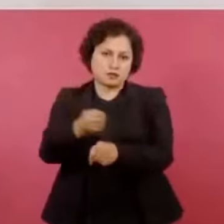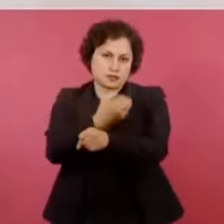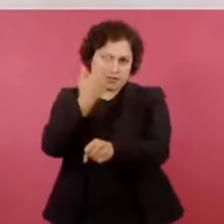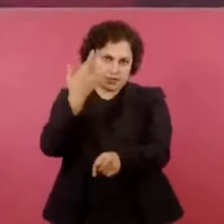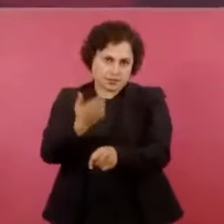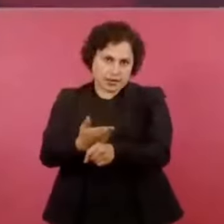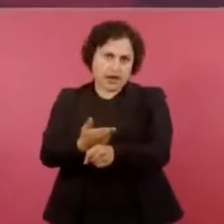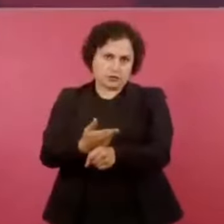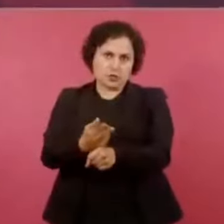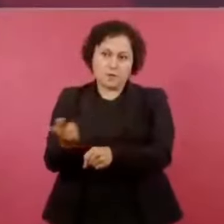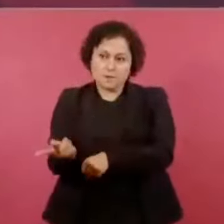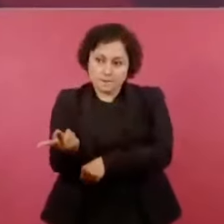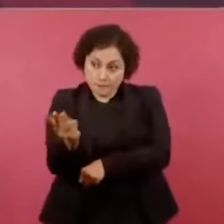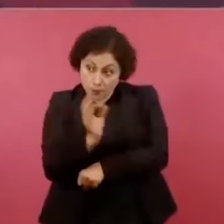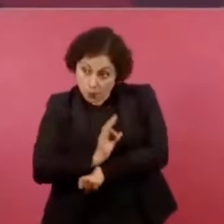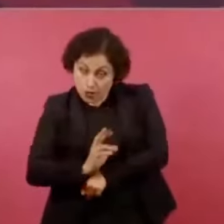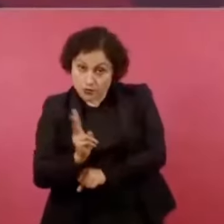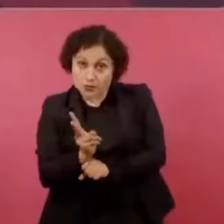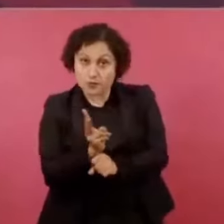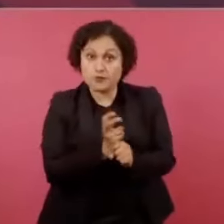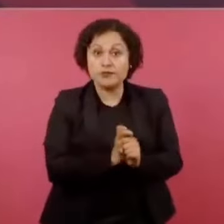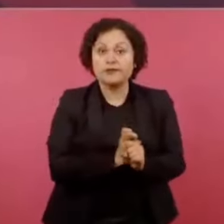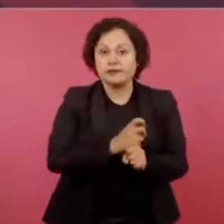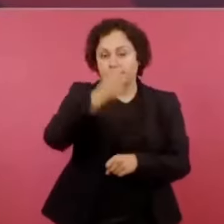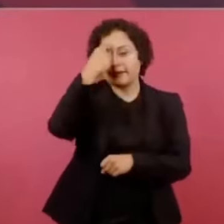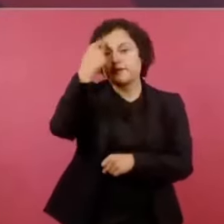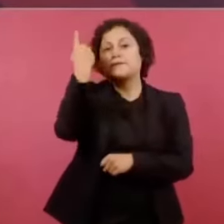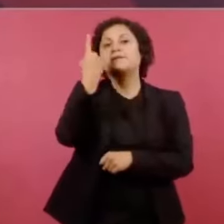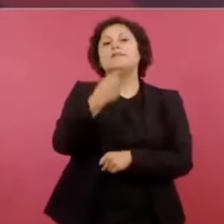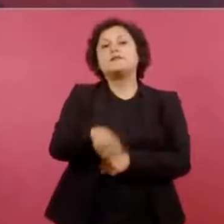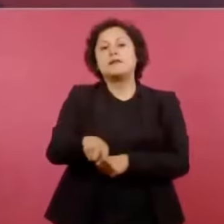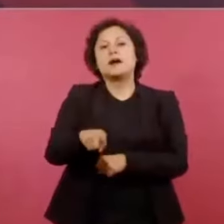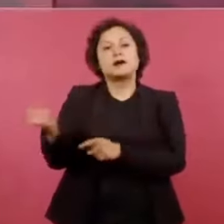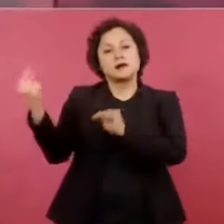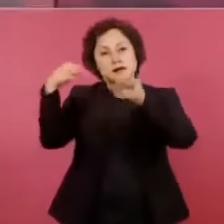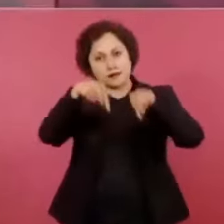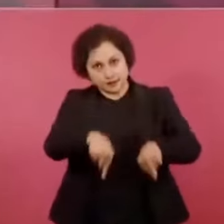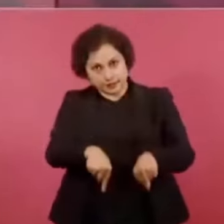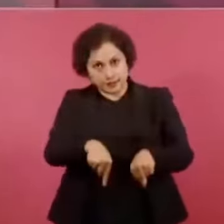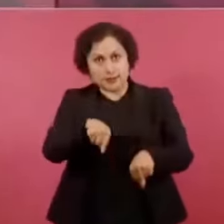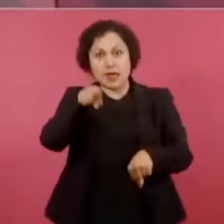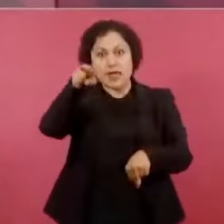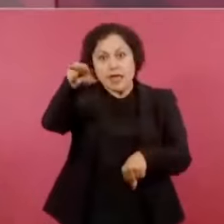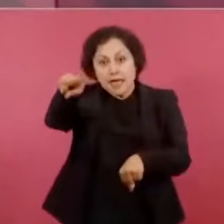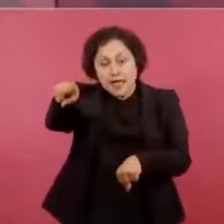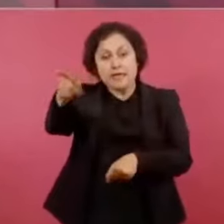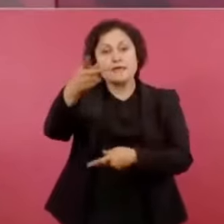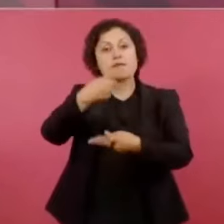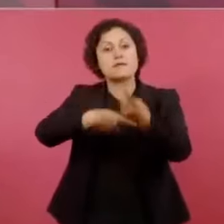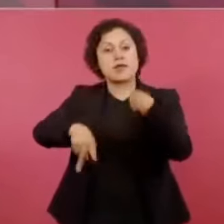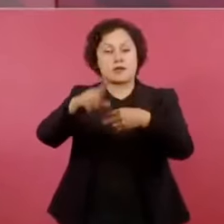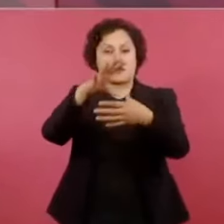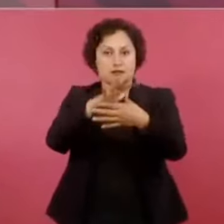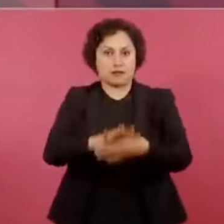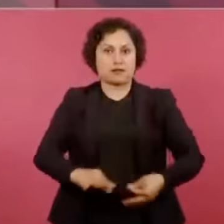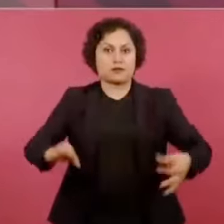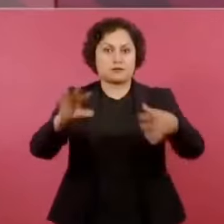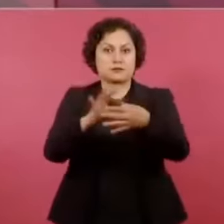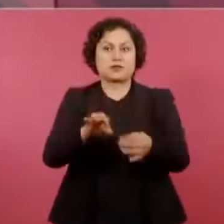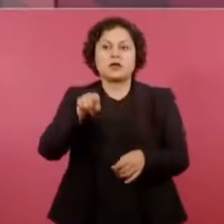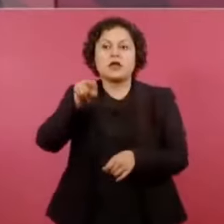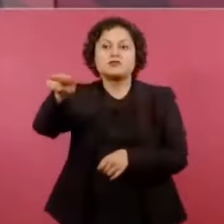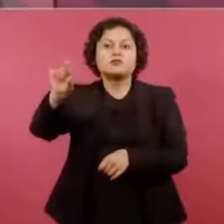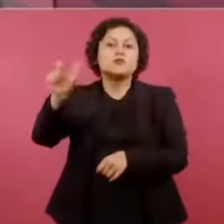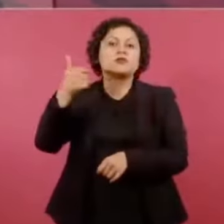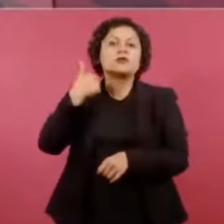venga, para que venga aquí y que nos informe qué hizo como director